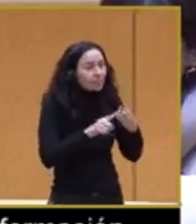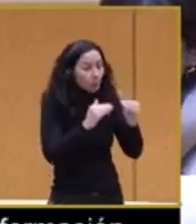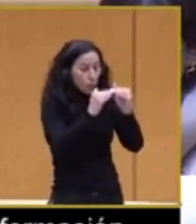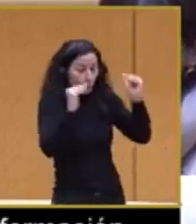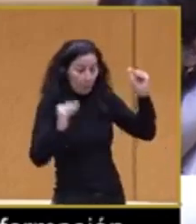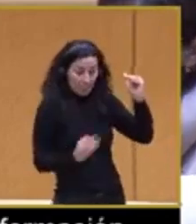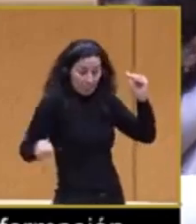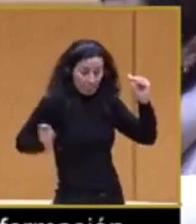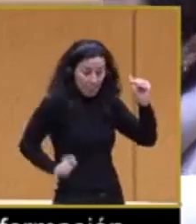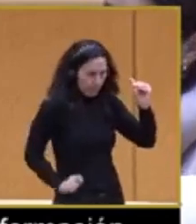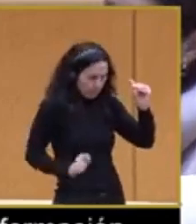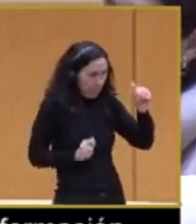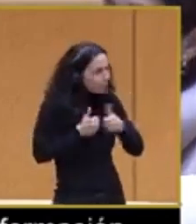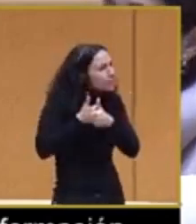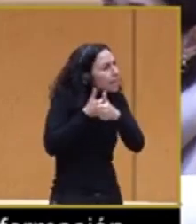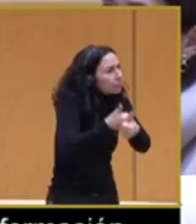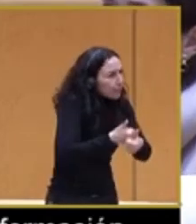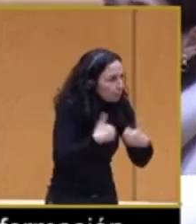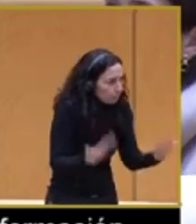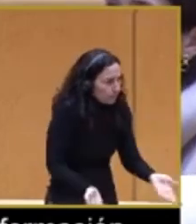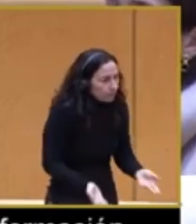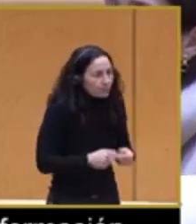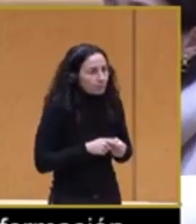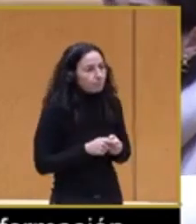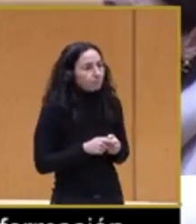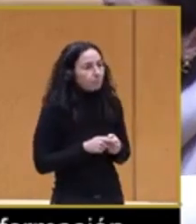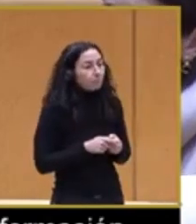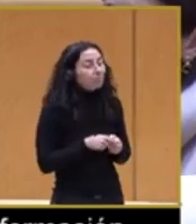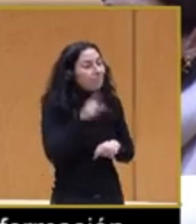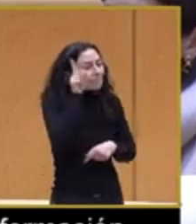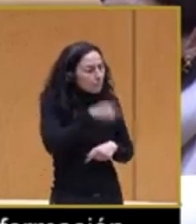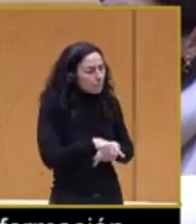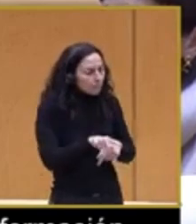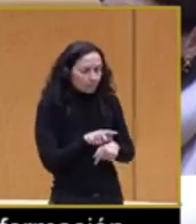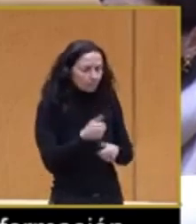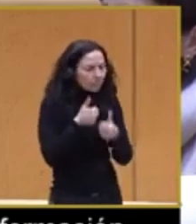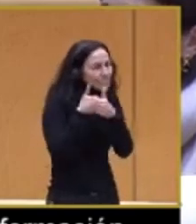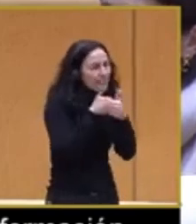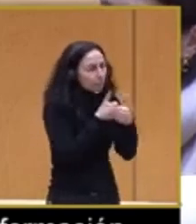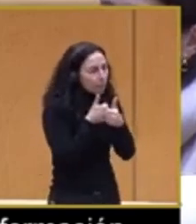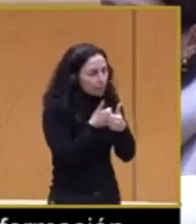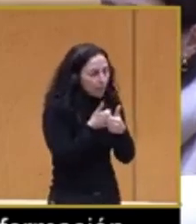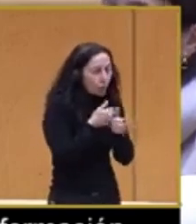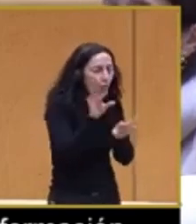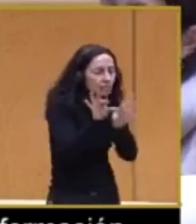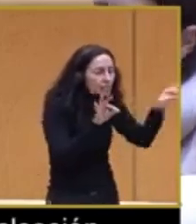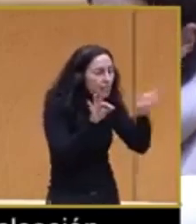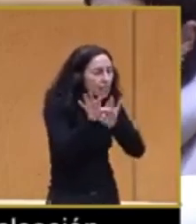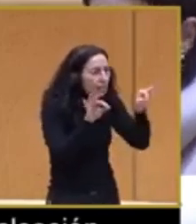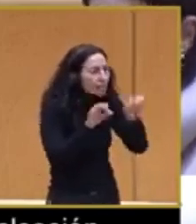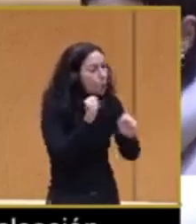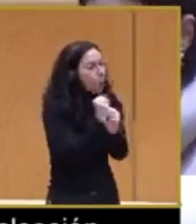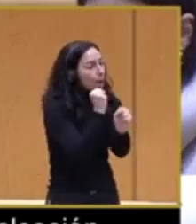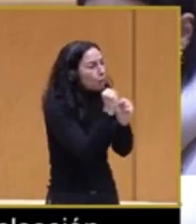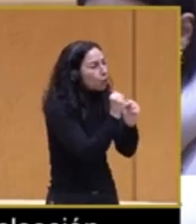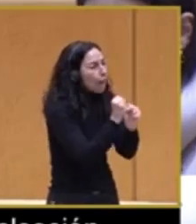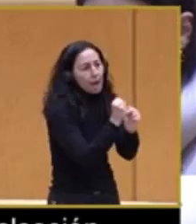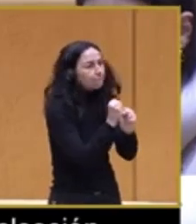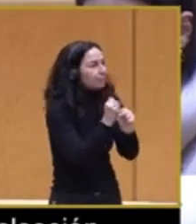salarial, promover una selección laboral no sexista, elaborar planes contra la